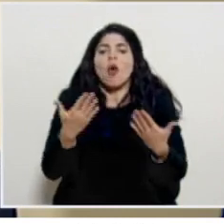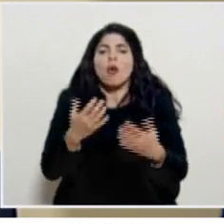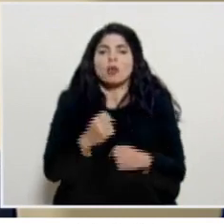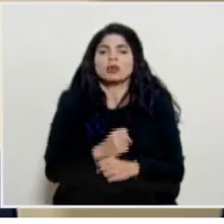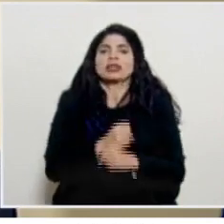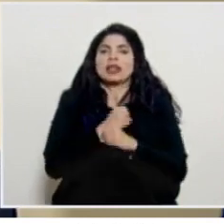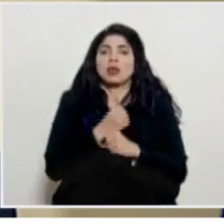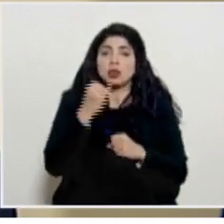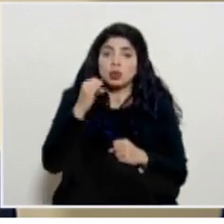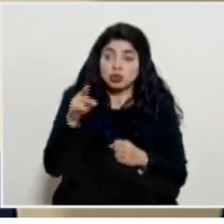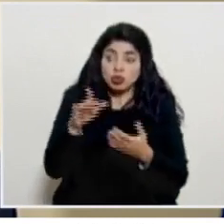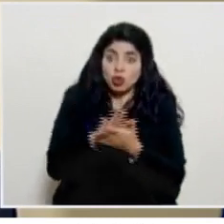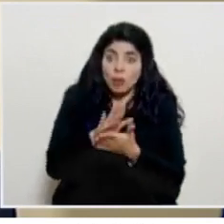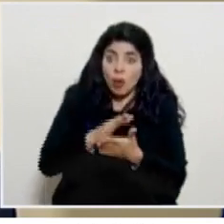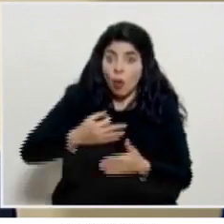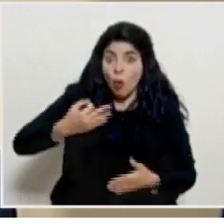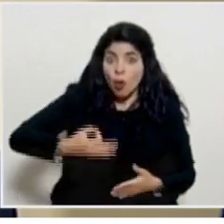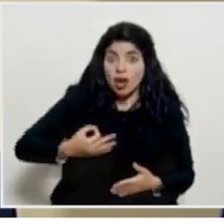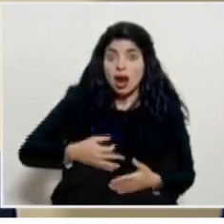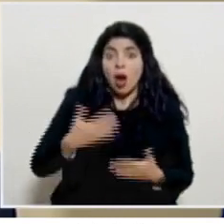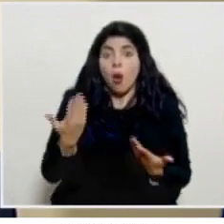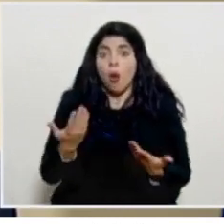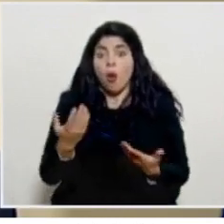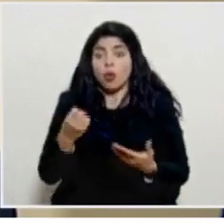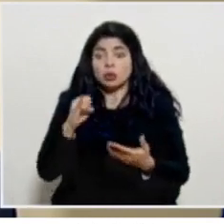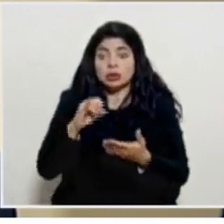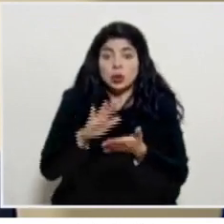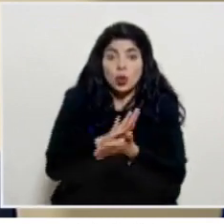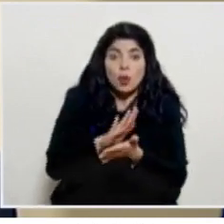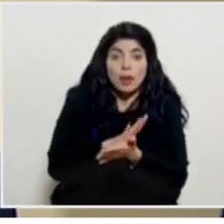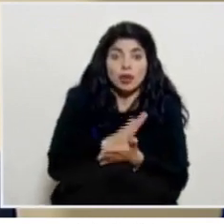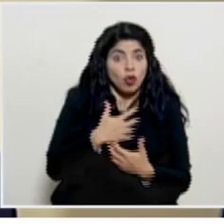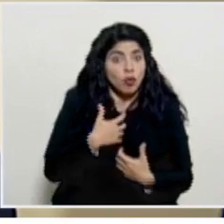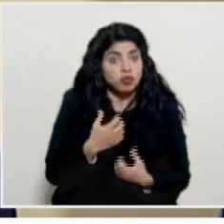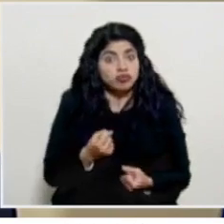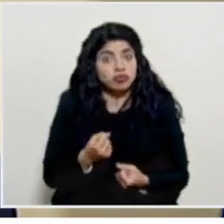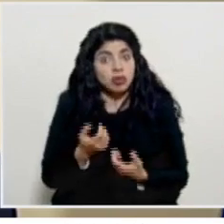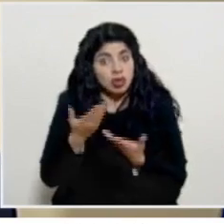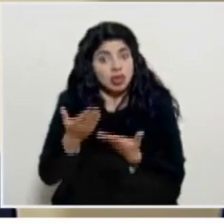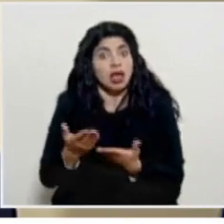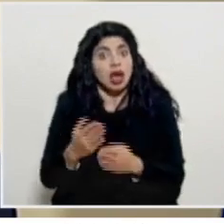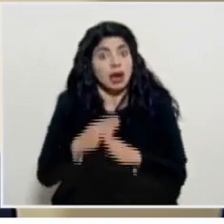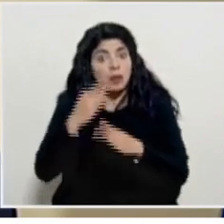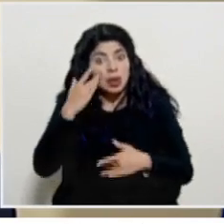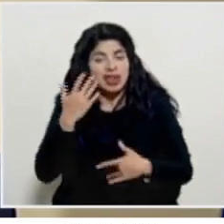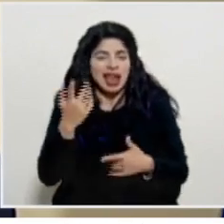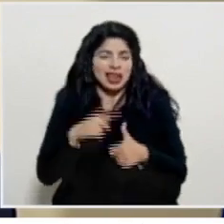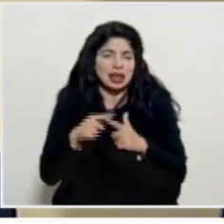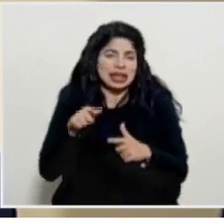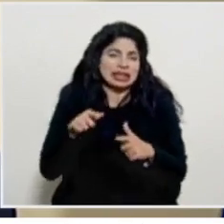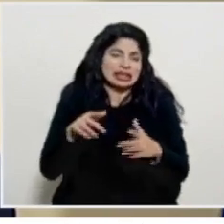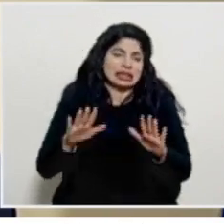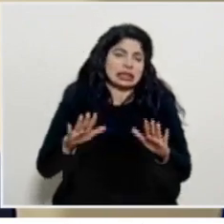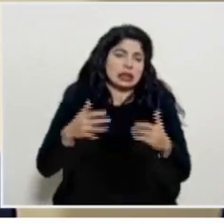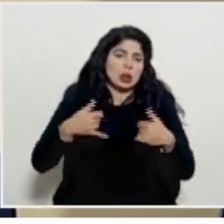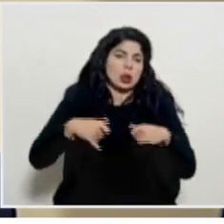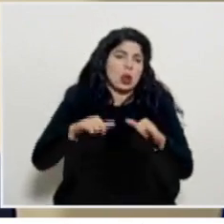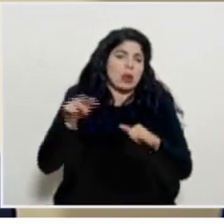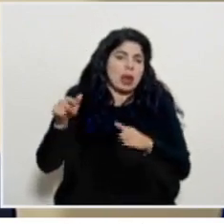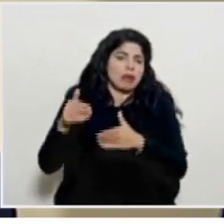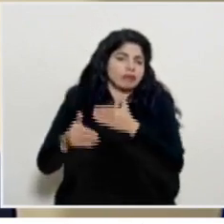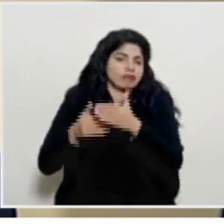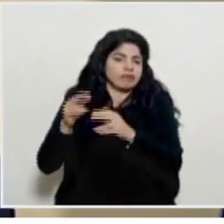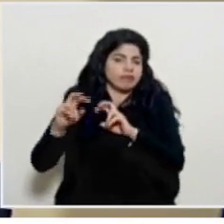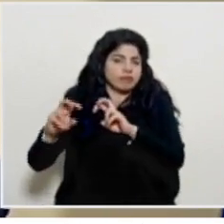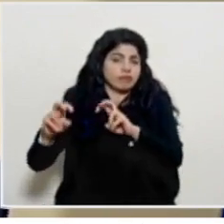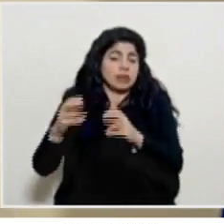de saber si es un documento original si eso verdaderamente confiere la inmunidad entonces en eso todavía se está avanzando como